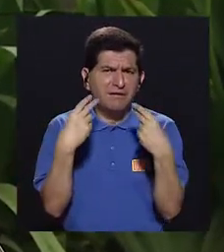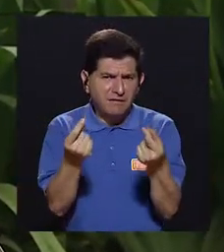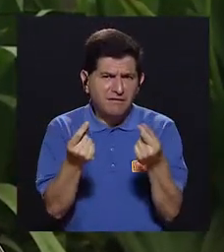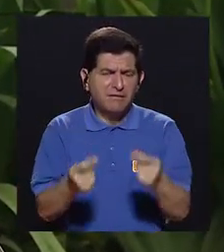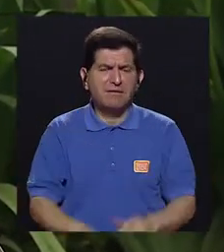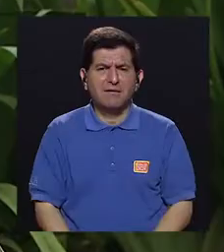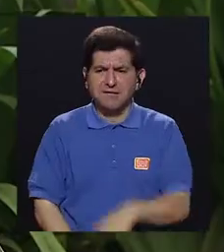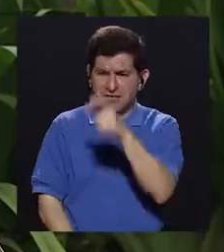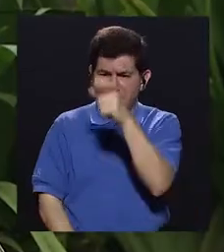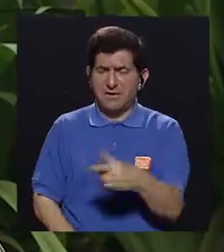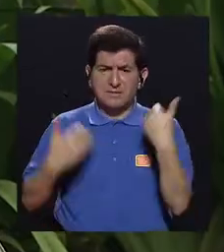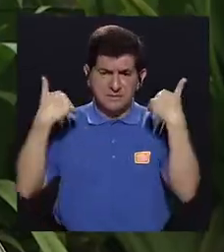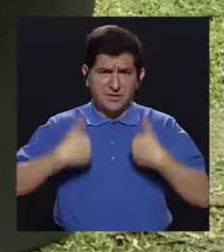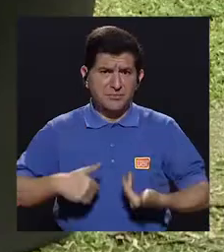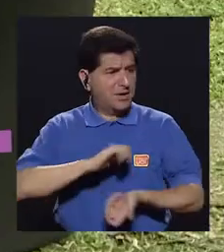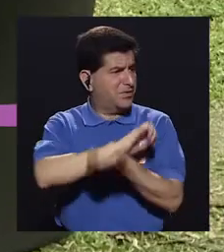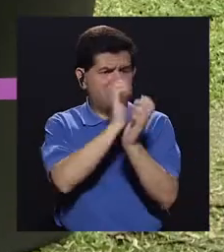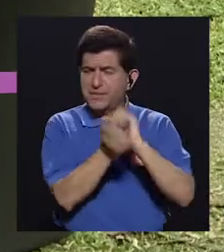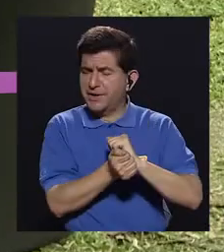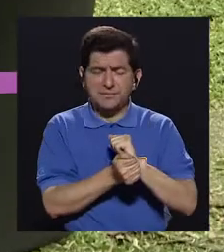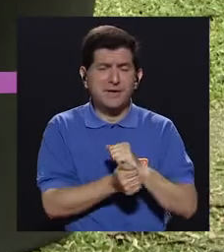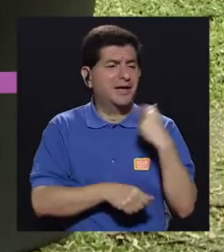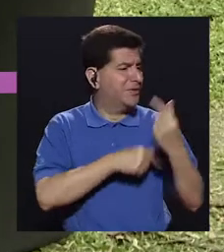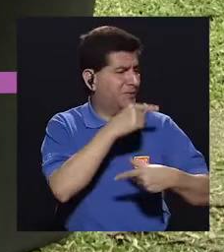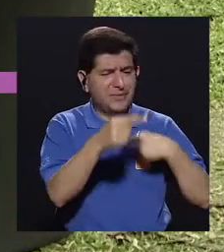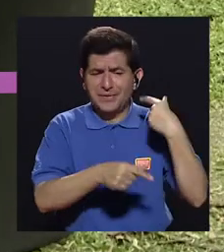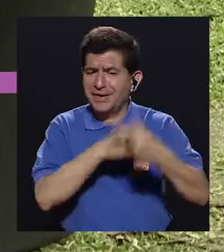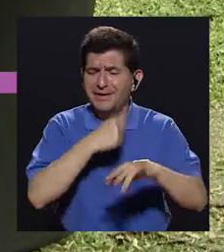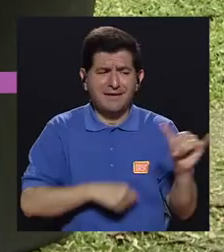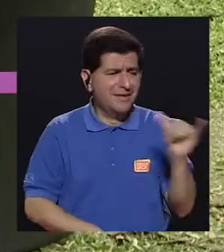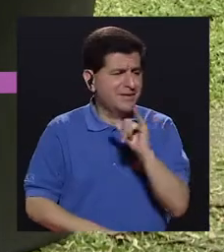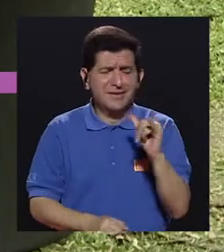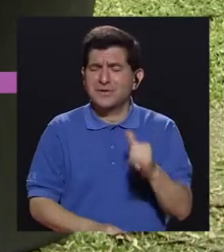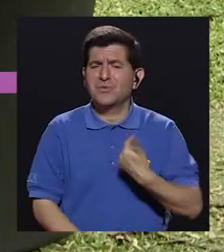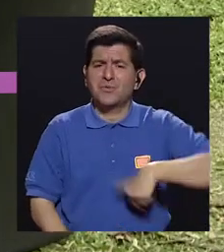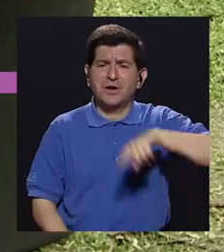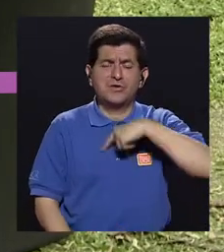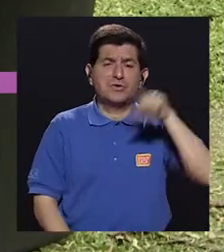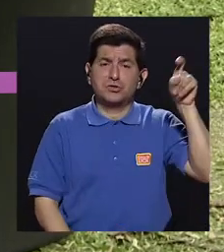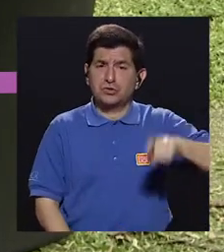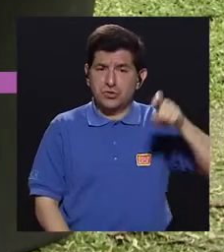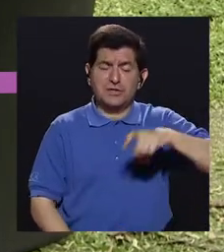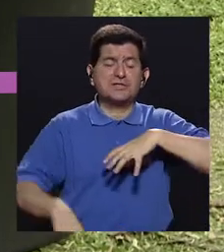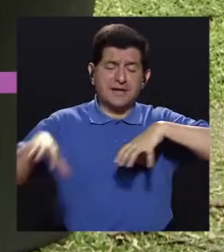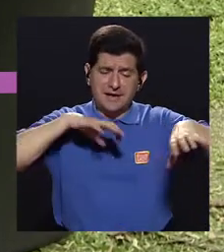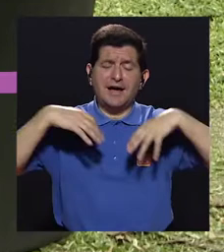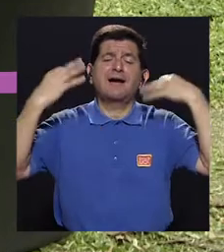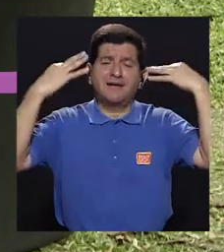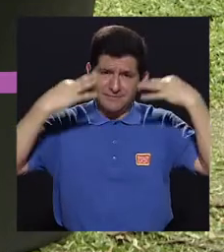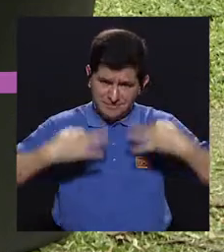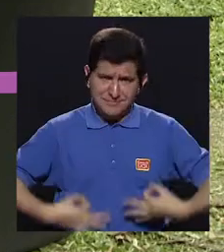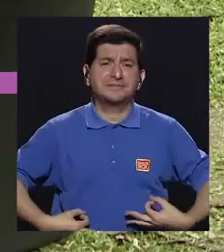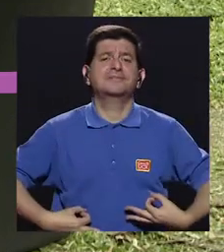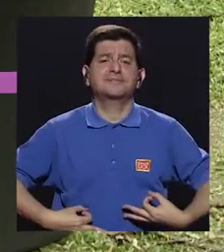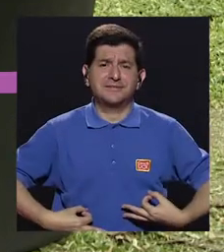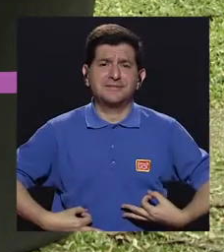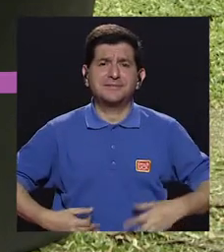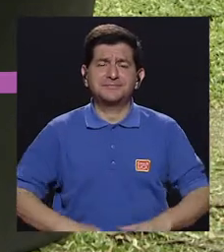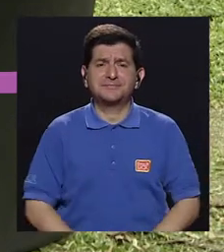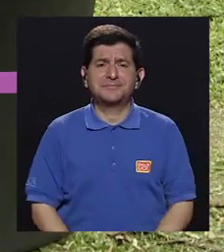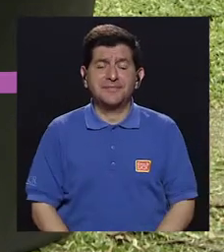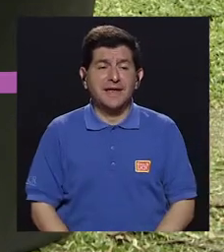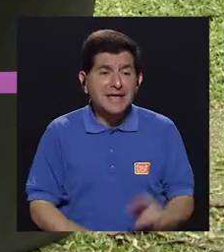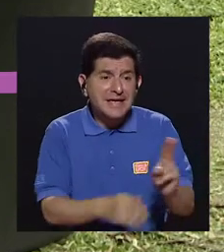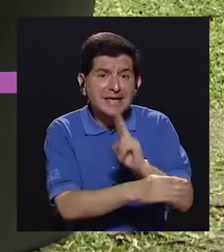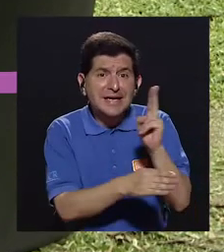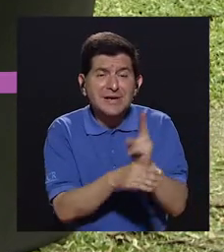el ser humano no ha cambiado. O sea, genéticamente seguimos siendo programados para hacer mucha actividad física. Mucho movimiento. ¿Verdad? Y